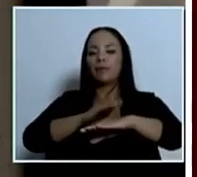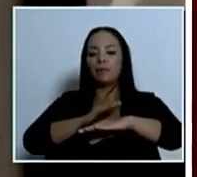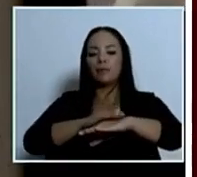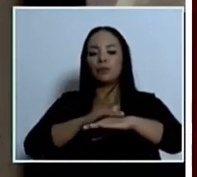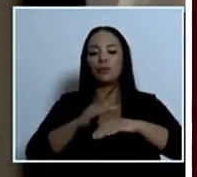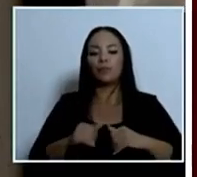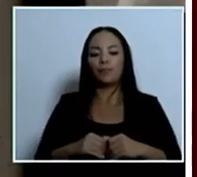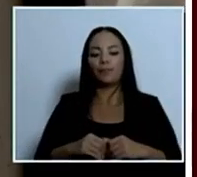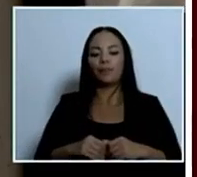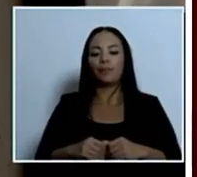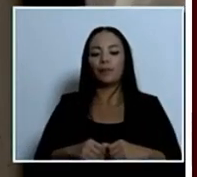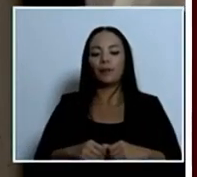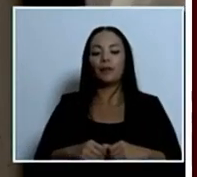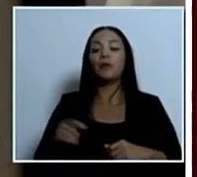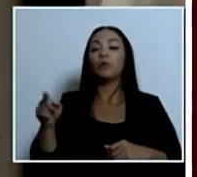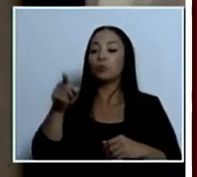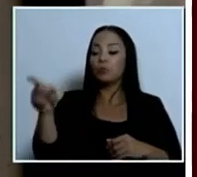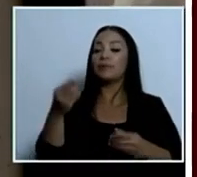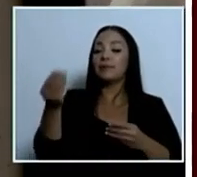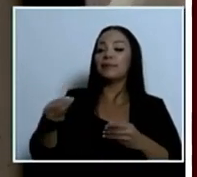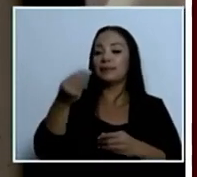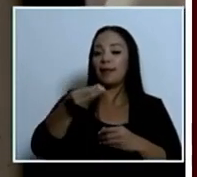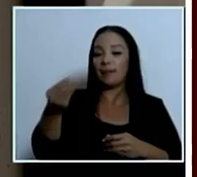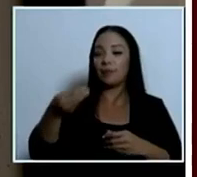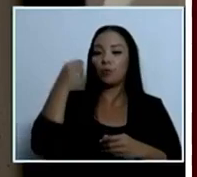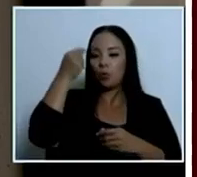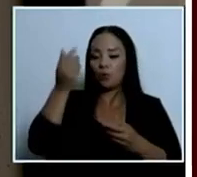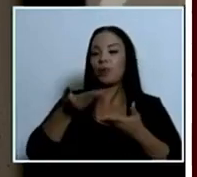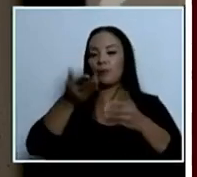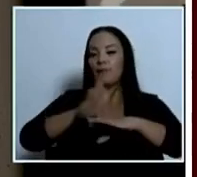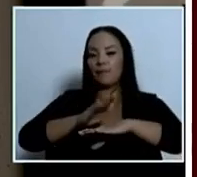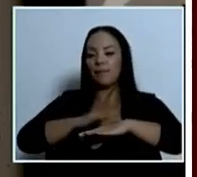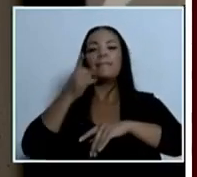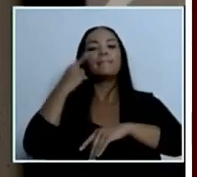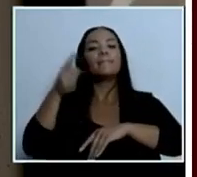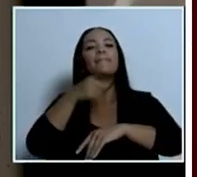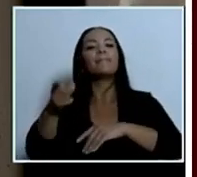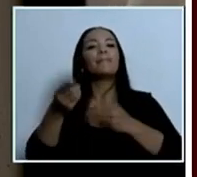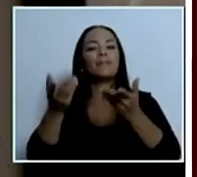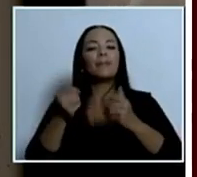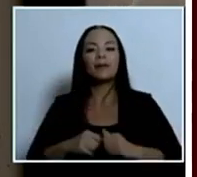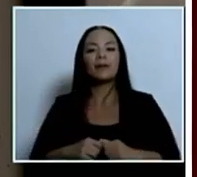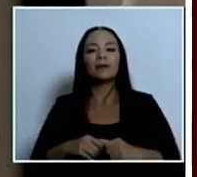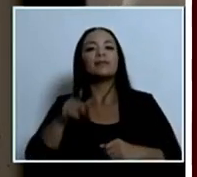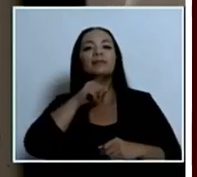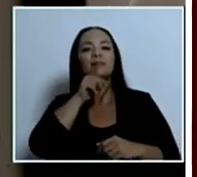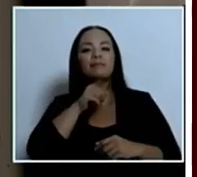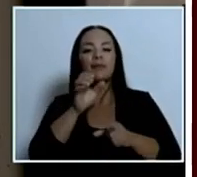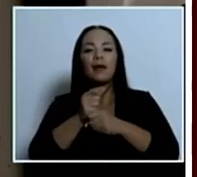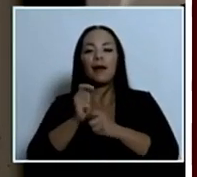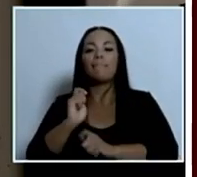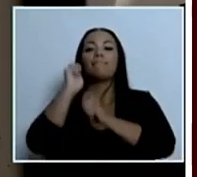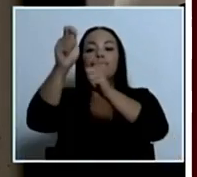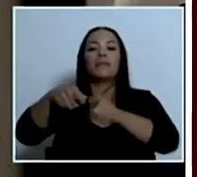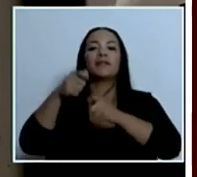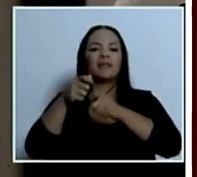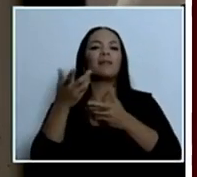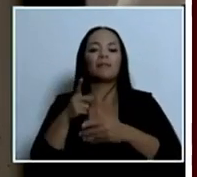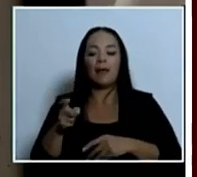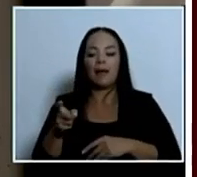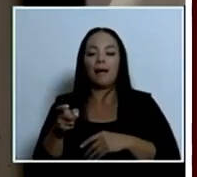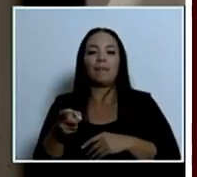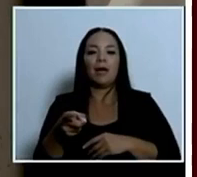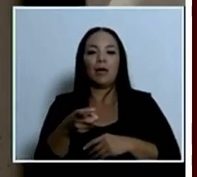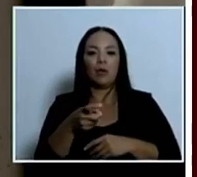permisos que ustedes están dando el gobierno para que se se realice la pesca de camarón el pueblo de